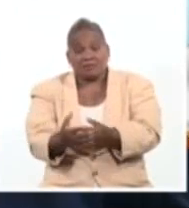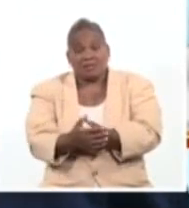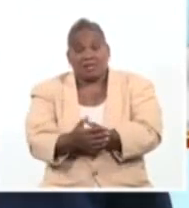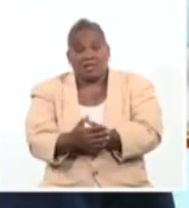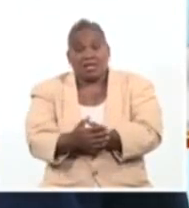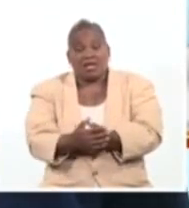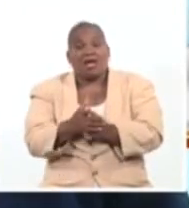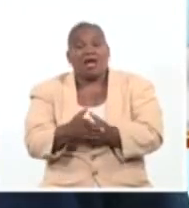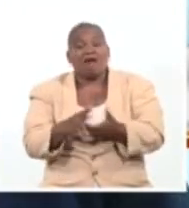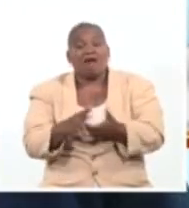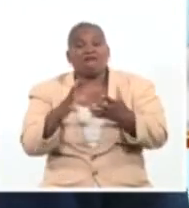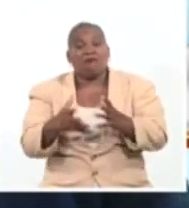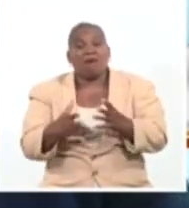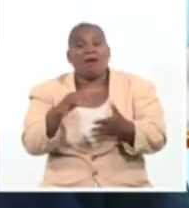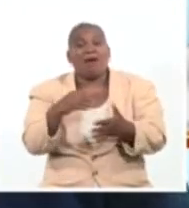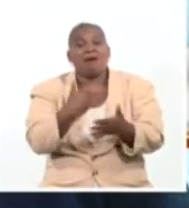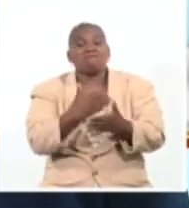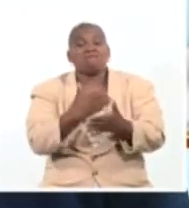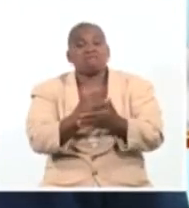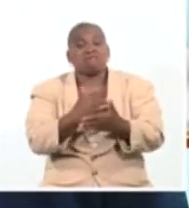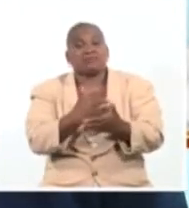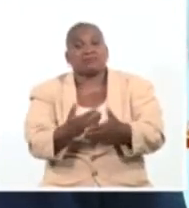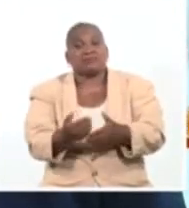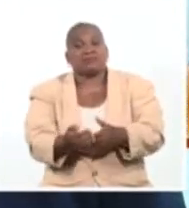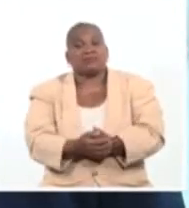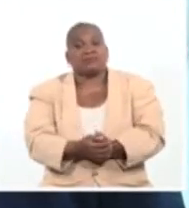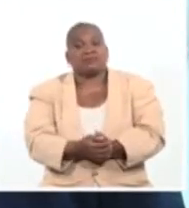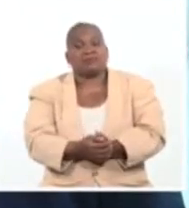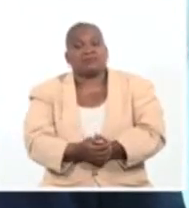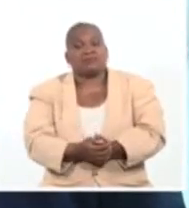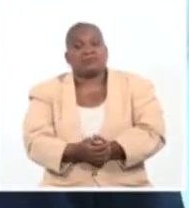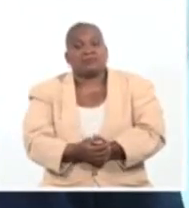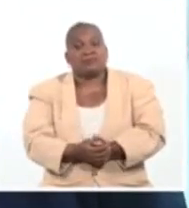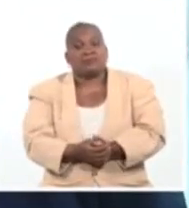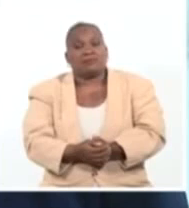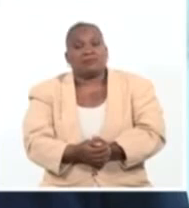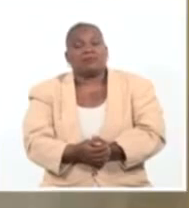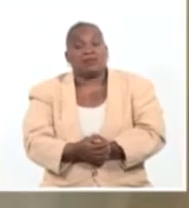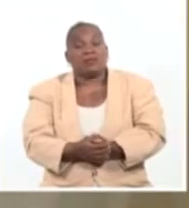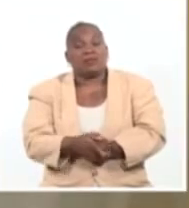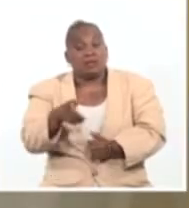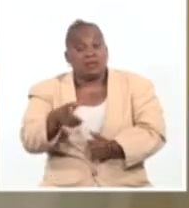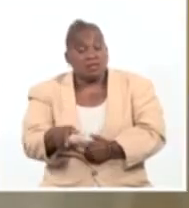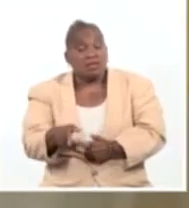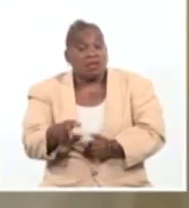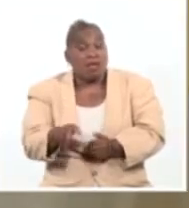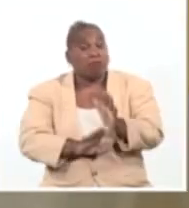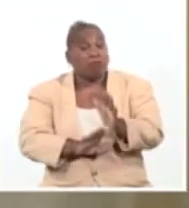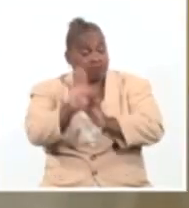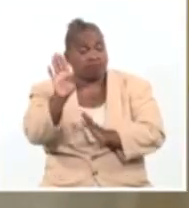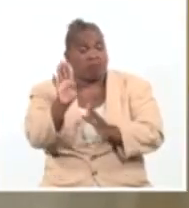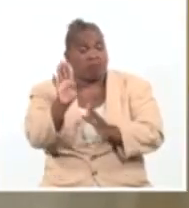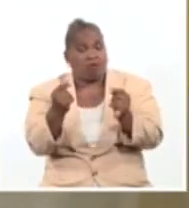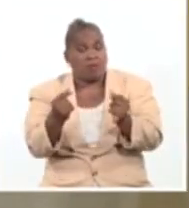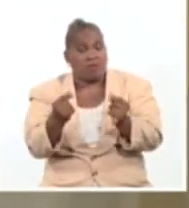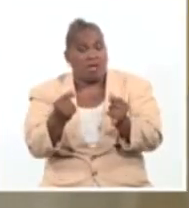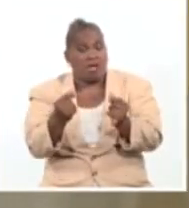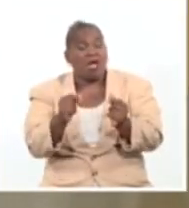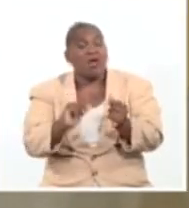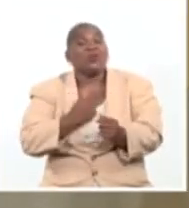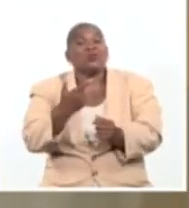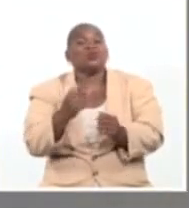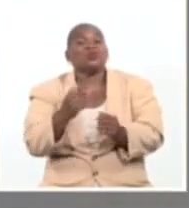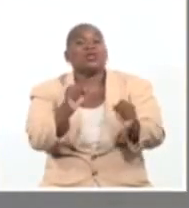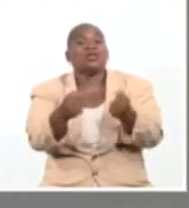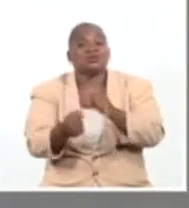ese sistema empresarial que lleva adelante esta economía. Por una cultura del control en tiempos de